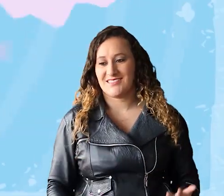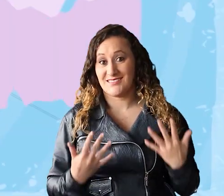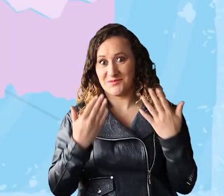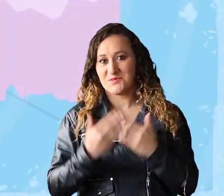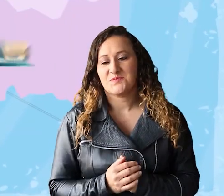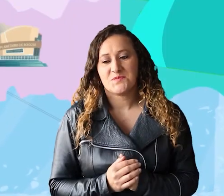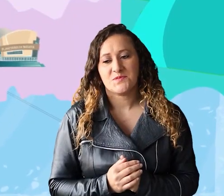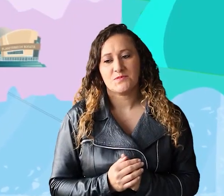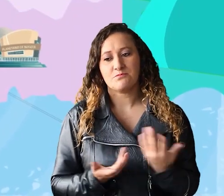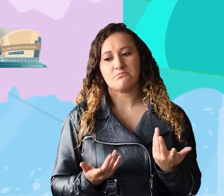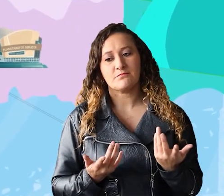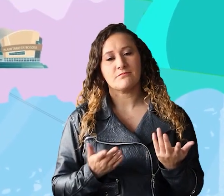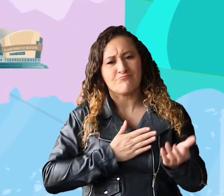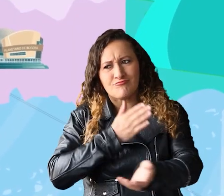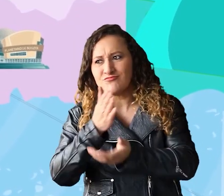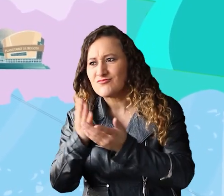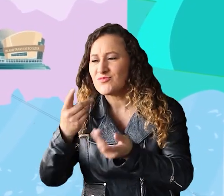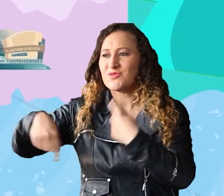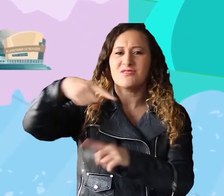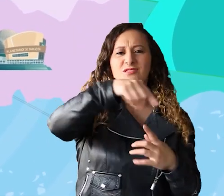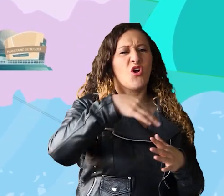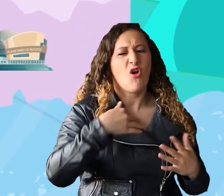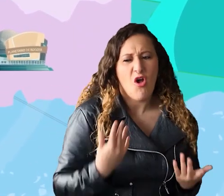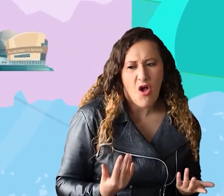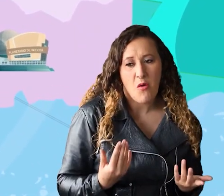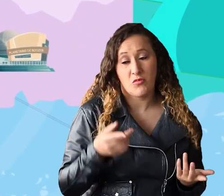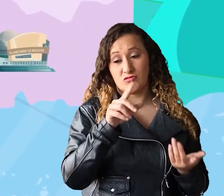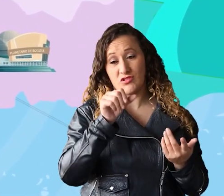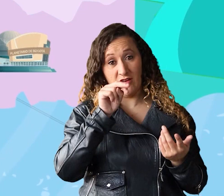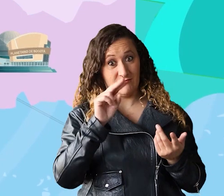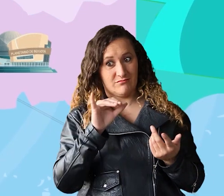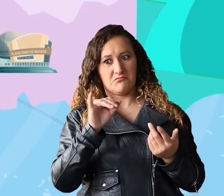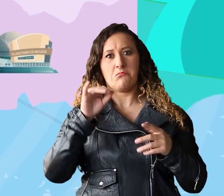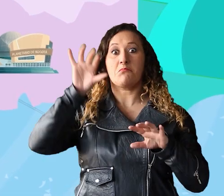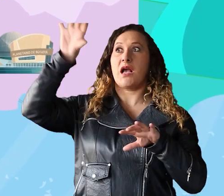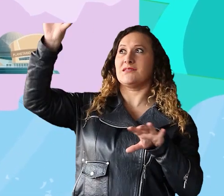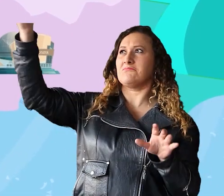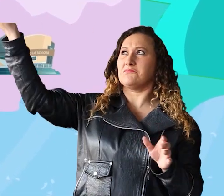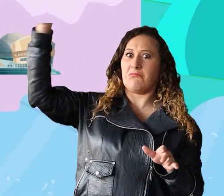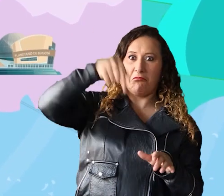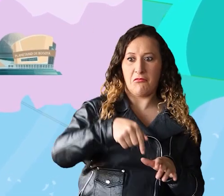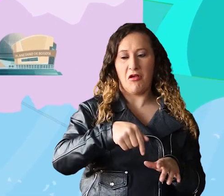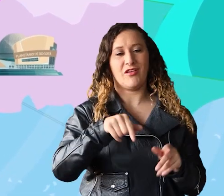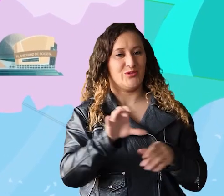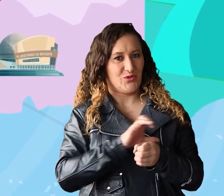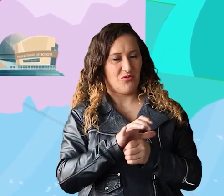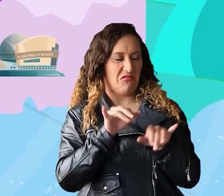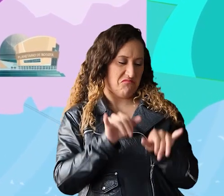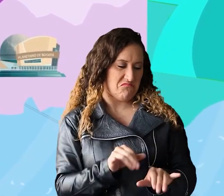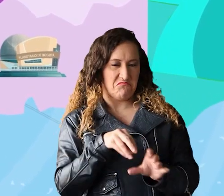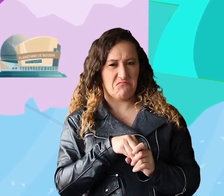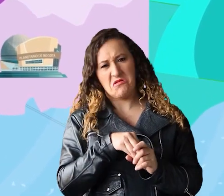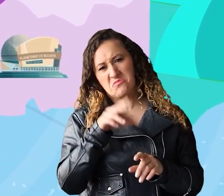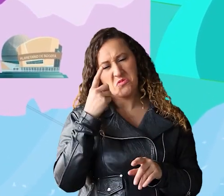Un destino turístico es compartido por turistas como Shannon, que viene desde su país a estar por unos días en la ciudad, con